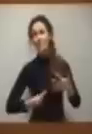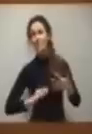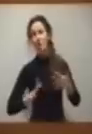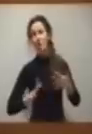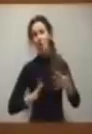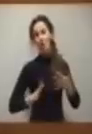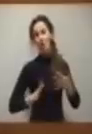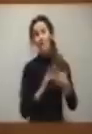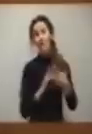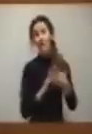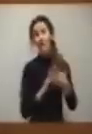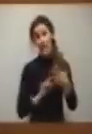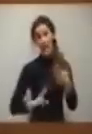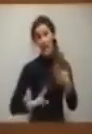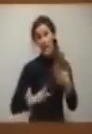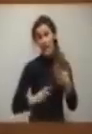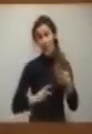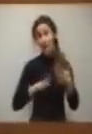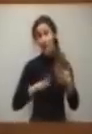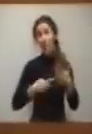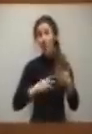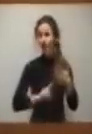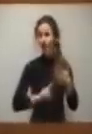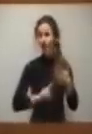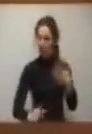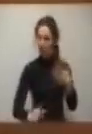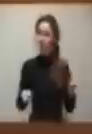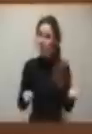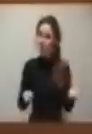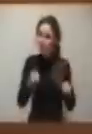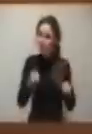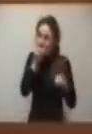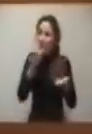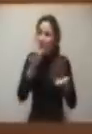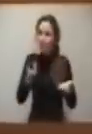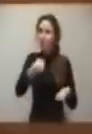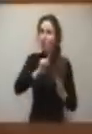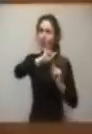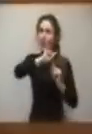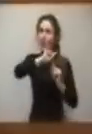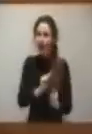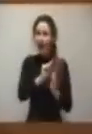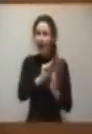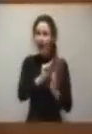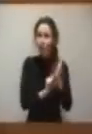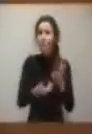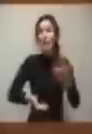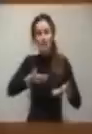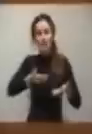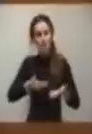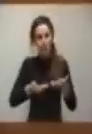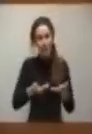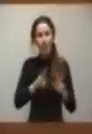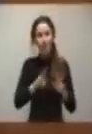valenciana, y en su caso por Cataluña, estaba Asturias. Por lo tanto, muchas veces, cuando utilizamos algún dato y alguna evaluación sobre